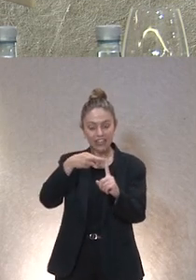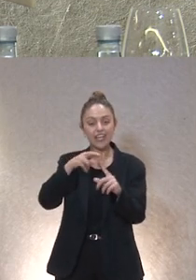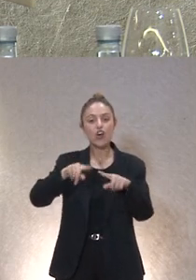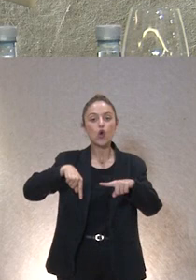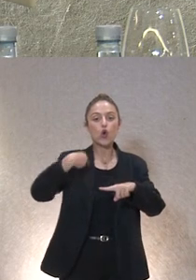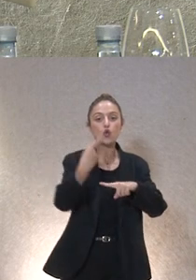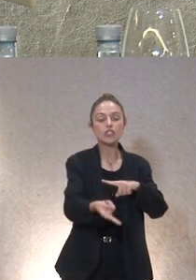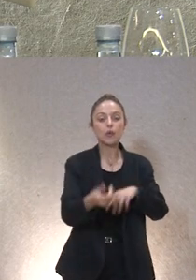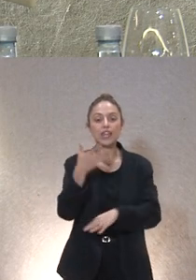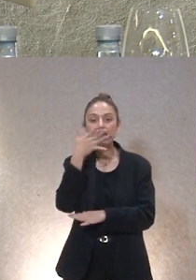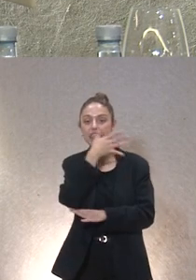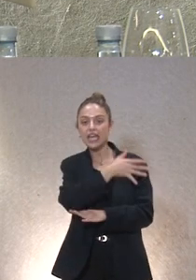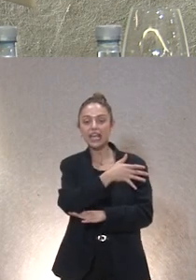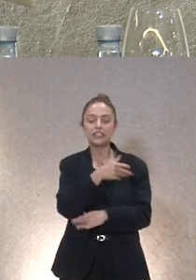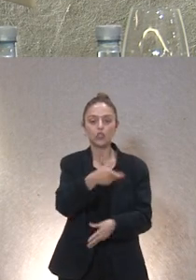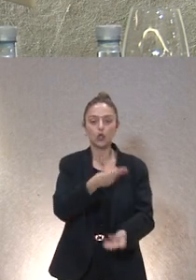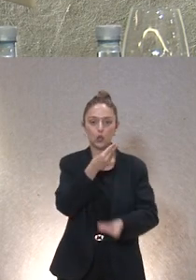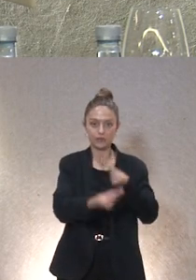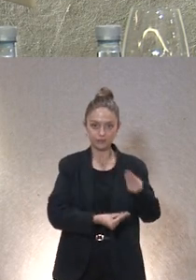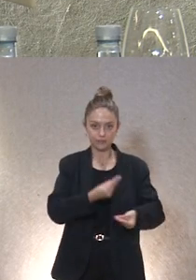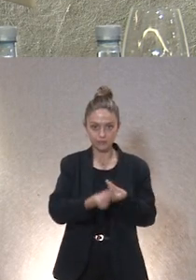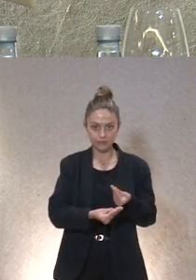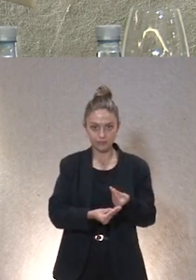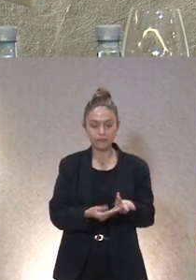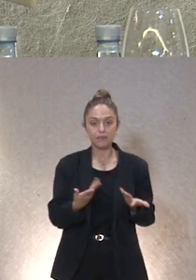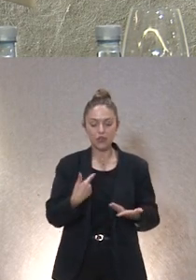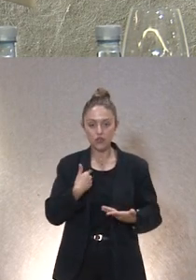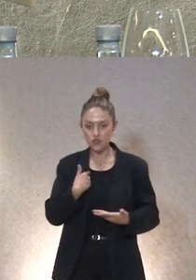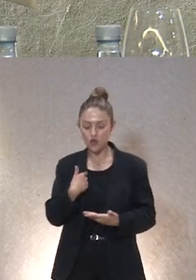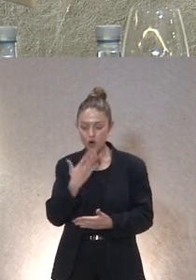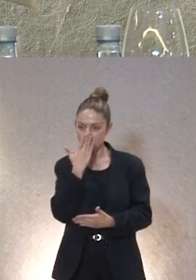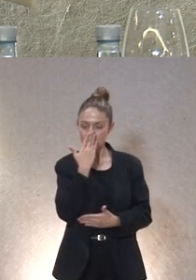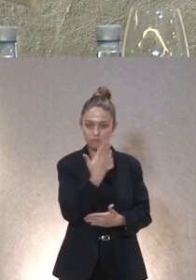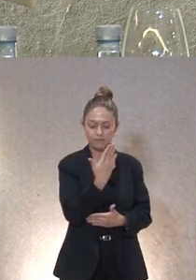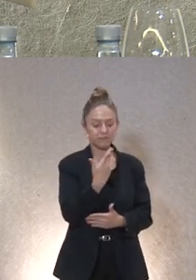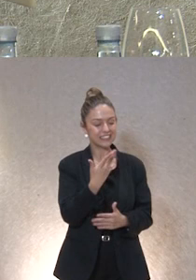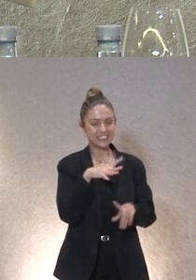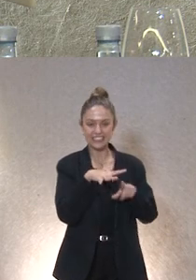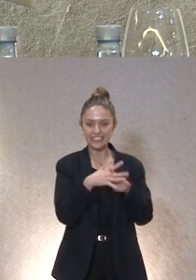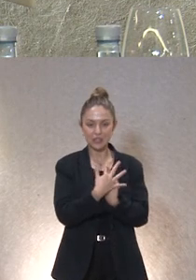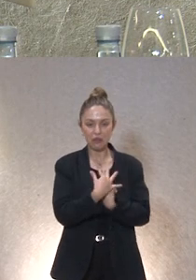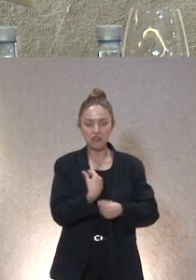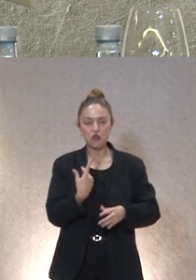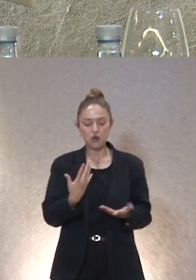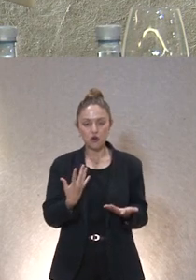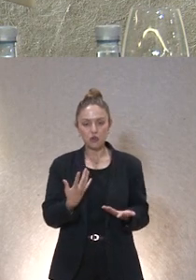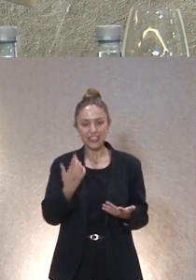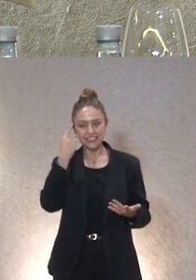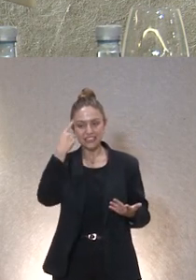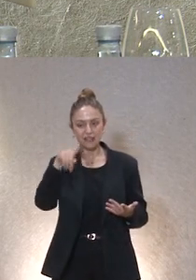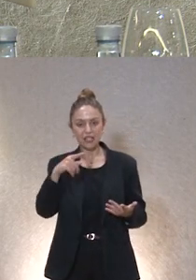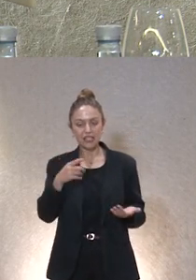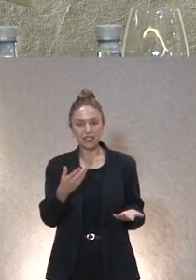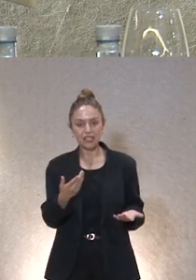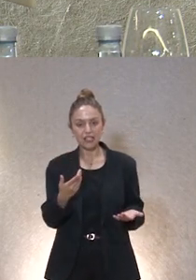y el delito probado y cometido dice pero me he tenido que enfrentar a esa situación de saber donde llega